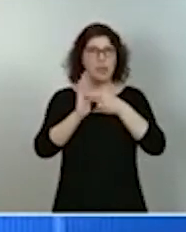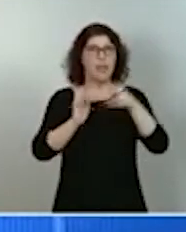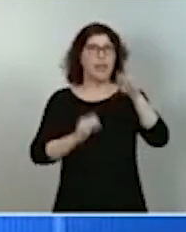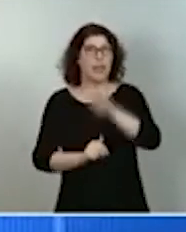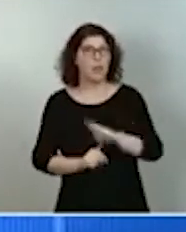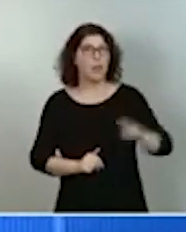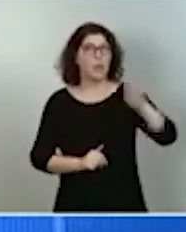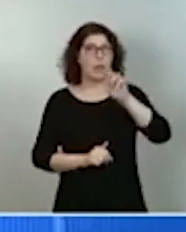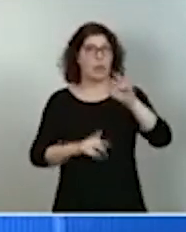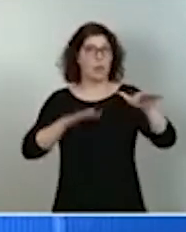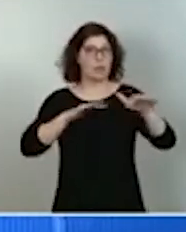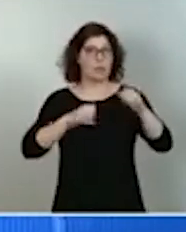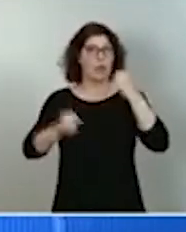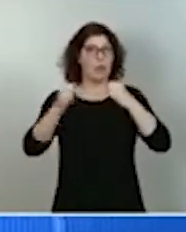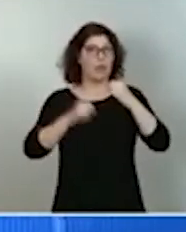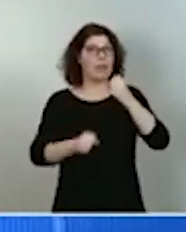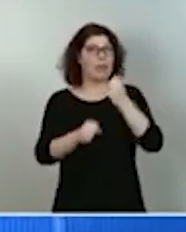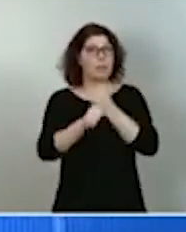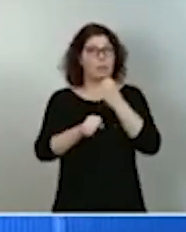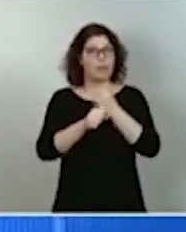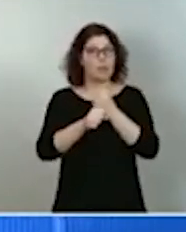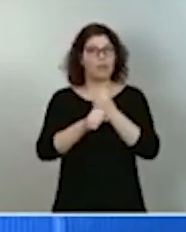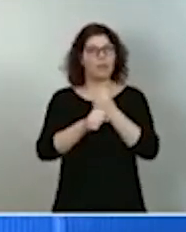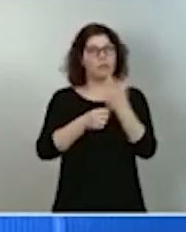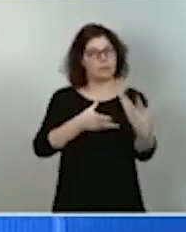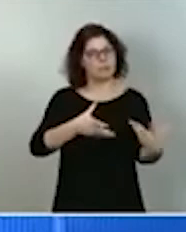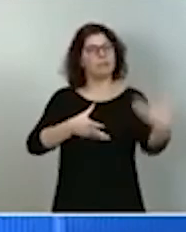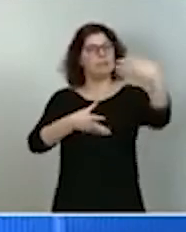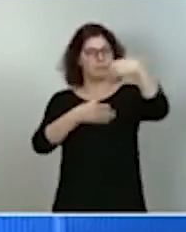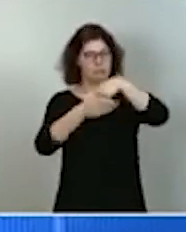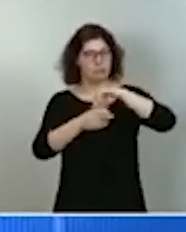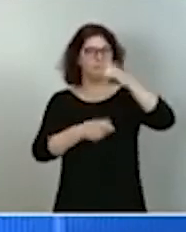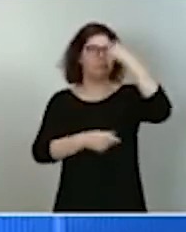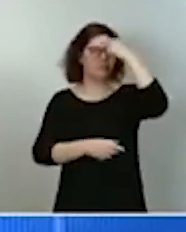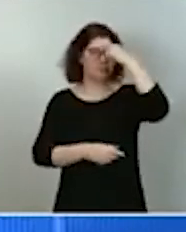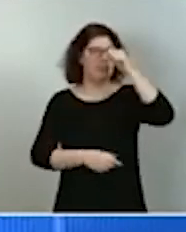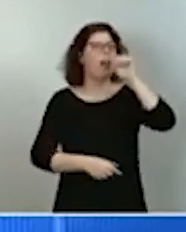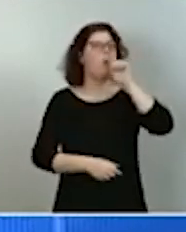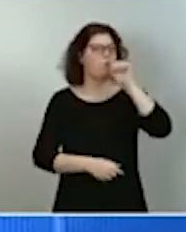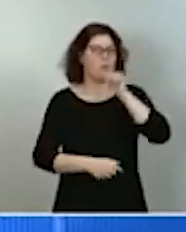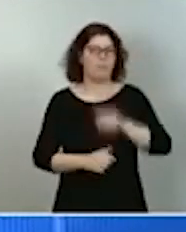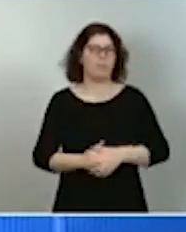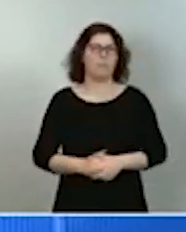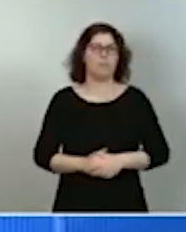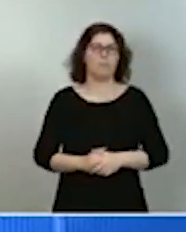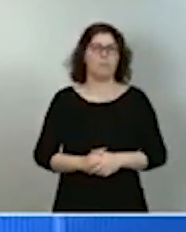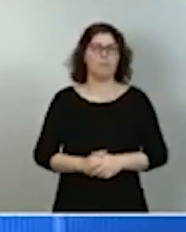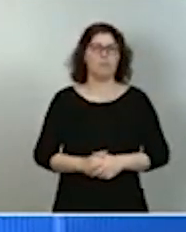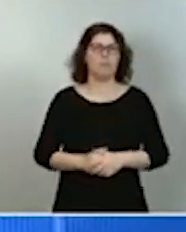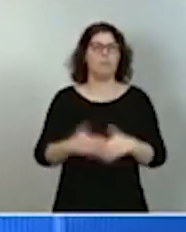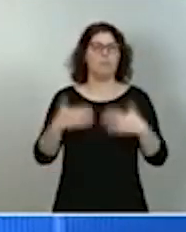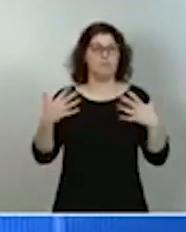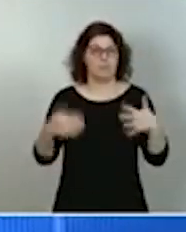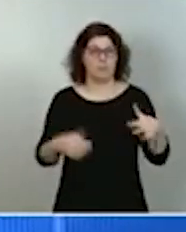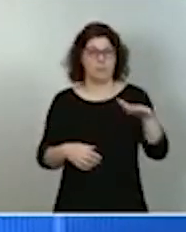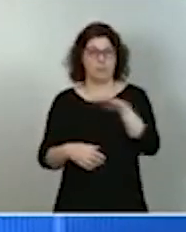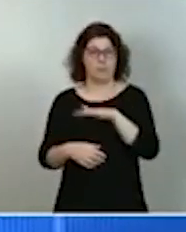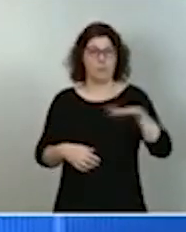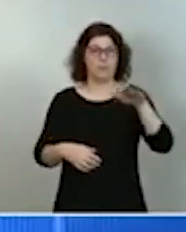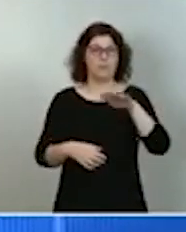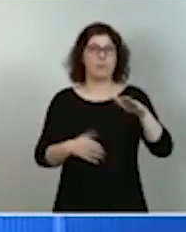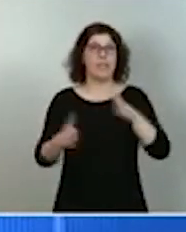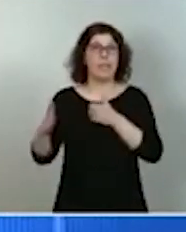empleo incorpora la variable hídrica, reforzando la conservación y restauración del espacio fluvial con la rehabilitación